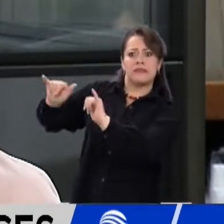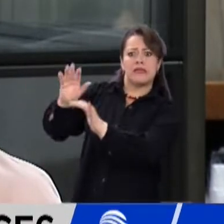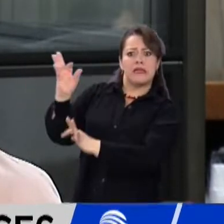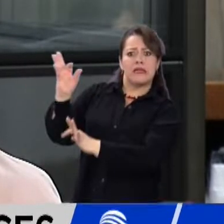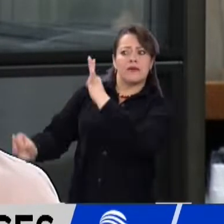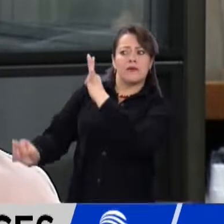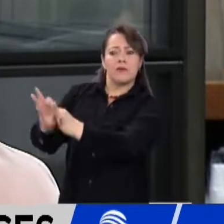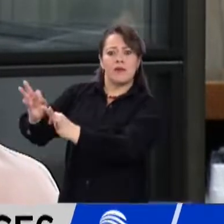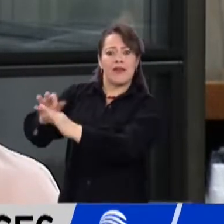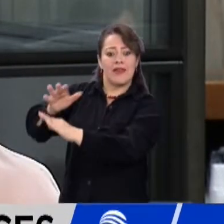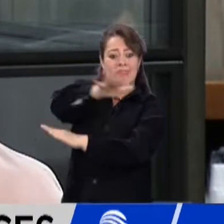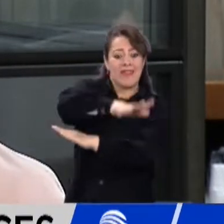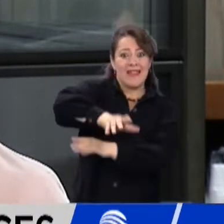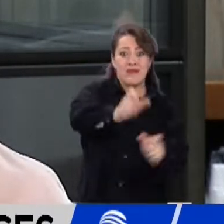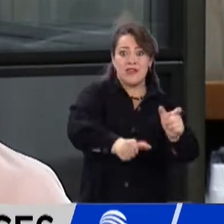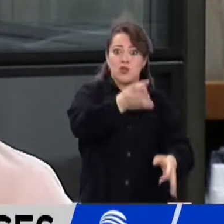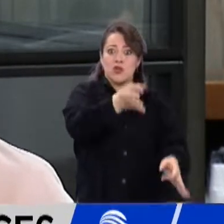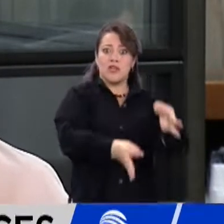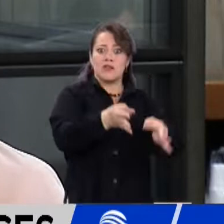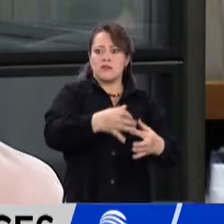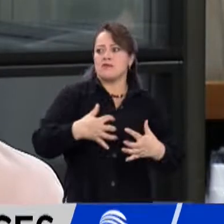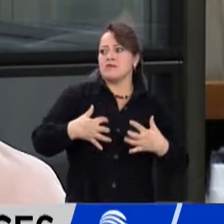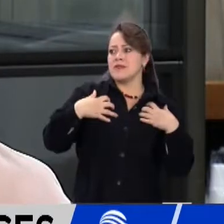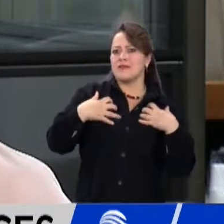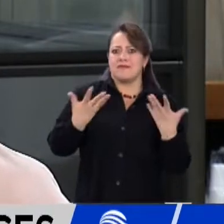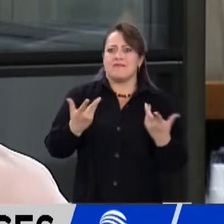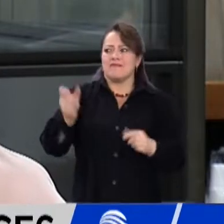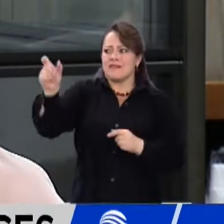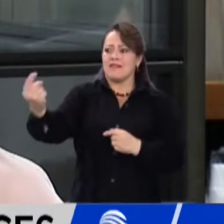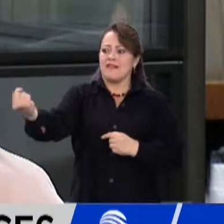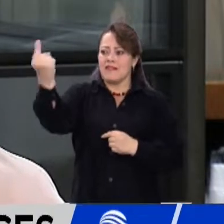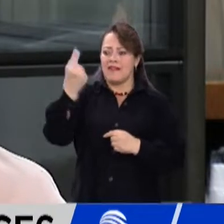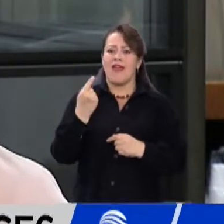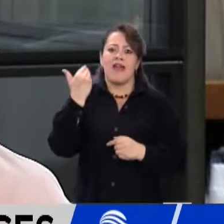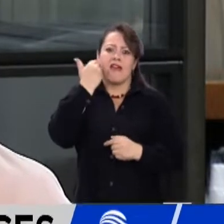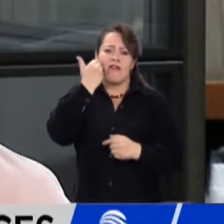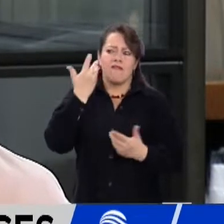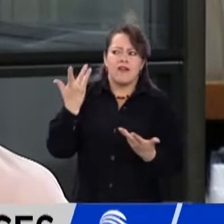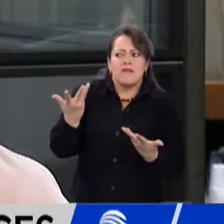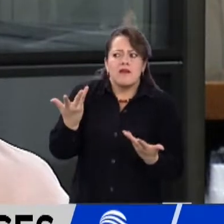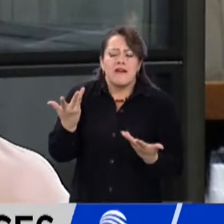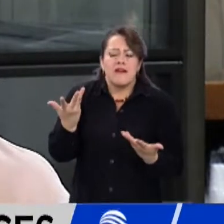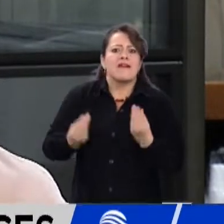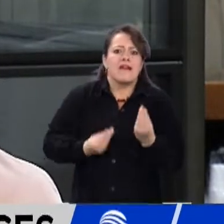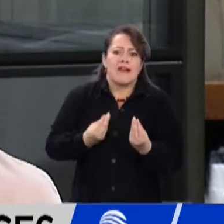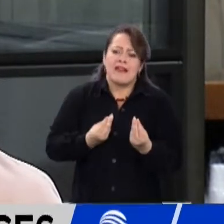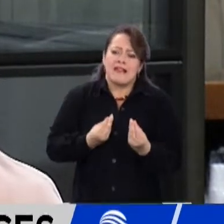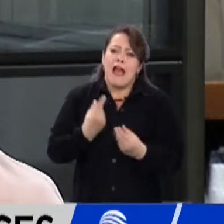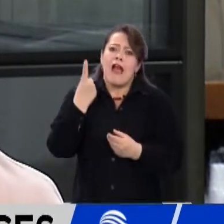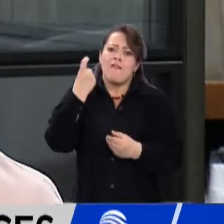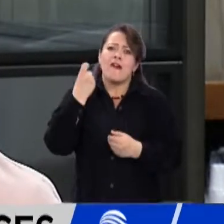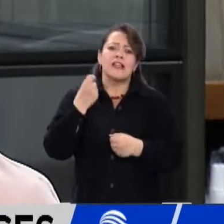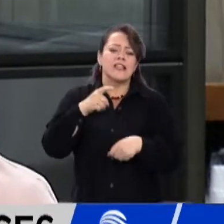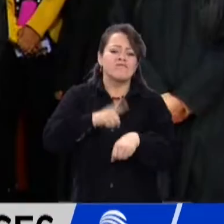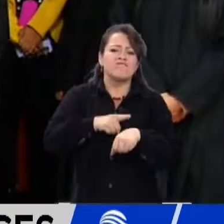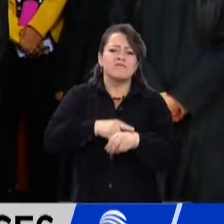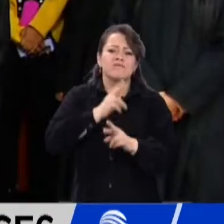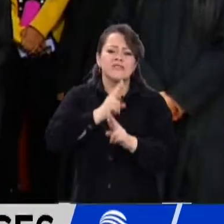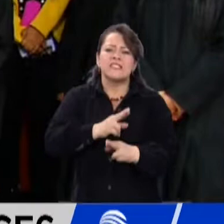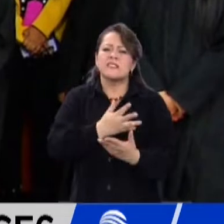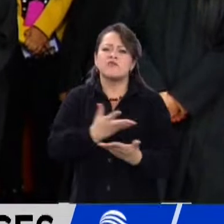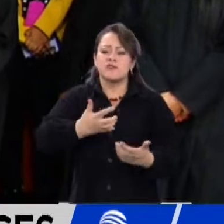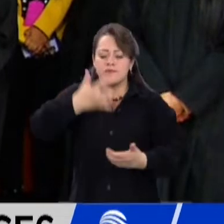legalice la situación para remitirla al lugar en donde permanecerá bajo custodia si es que se legalizará la captura.